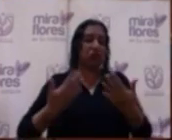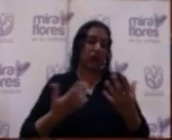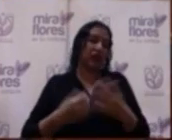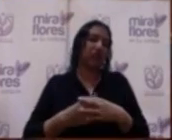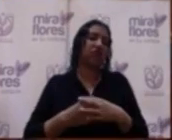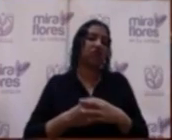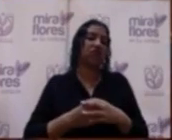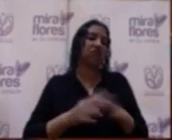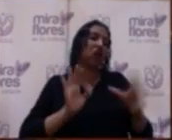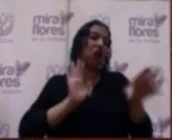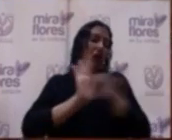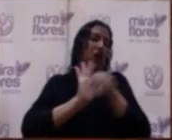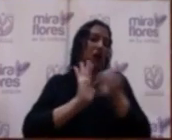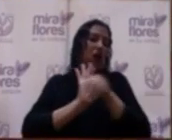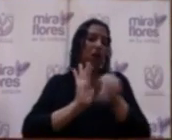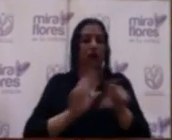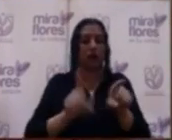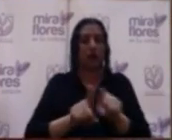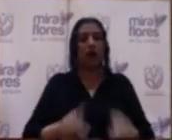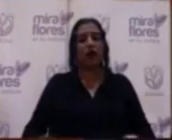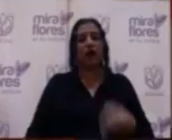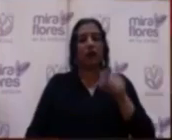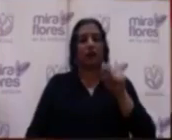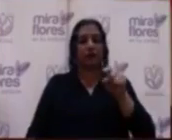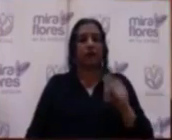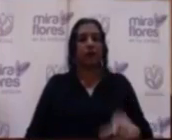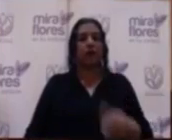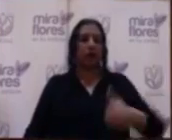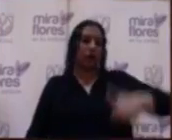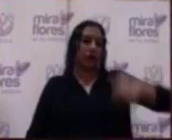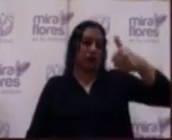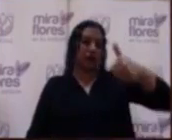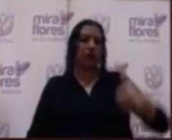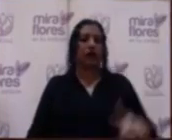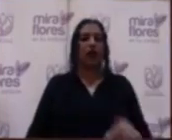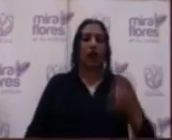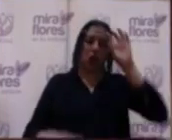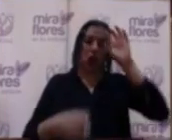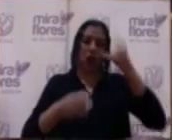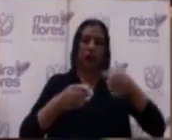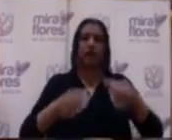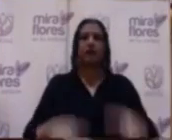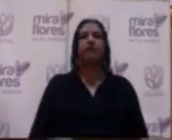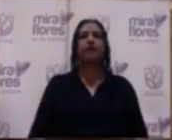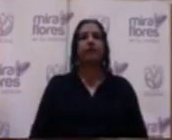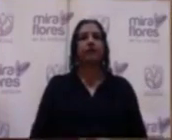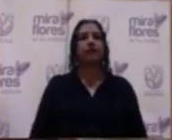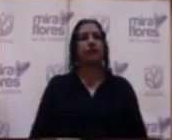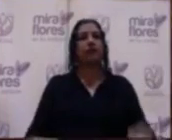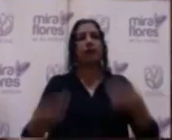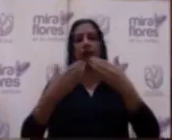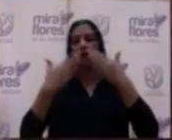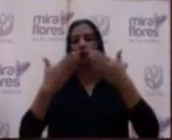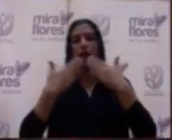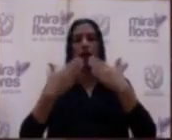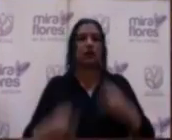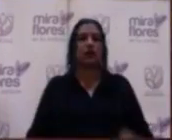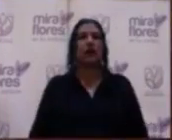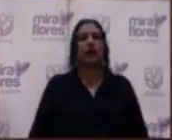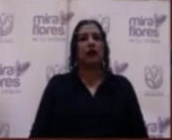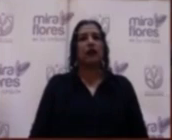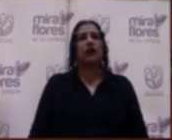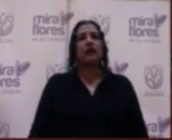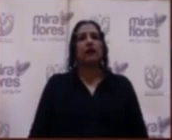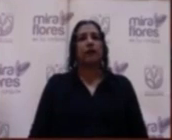mencionado además en la televisión. Por este funcionario alto de los bomberos. Muchas gracias. Bien, muchas gracias. Sí, efectivamente. No